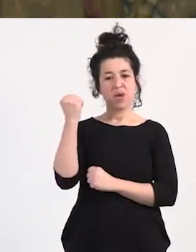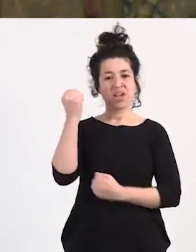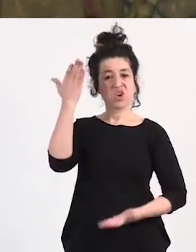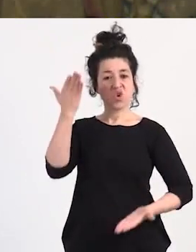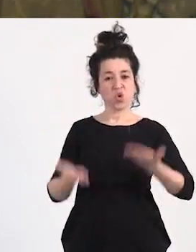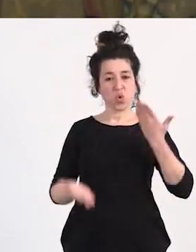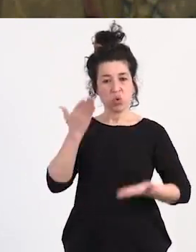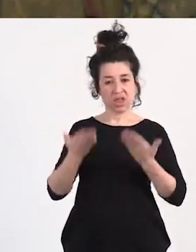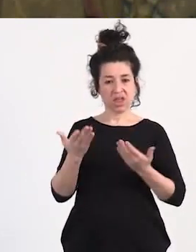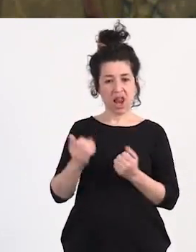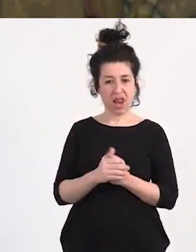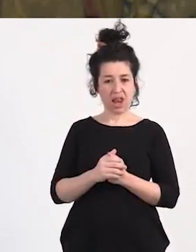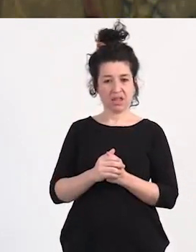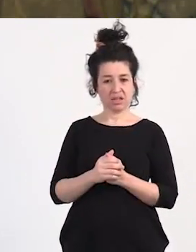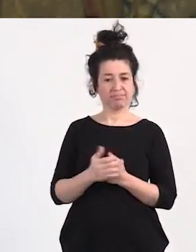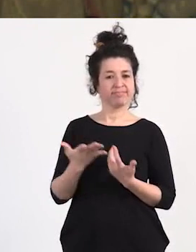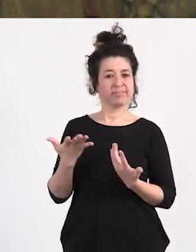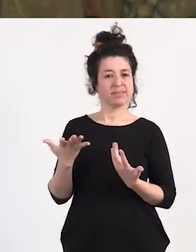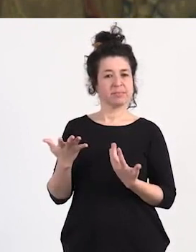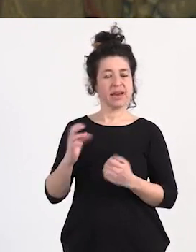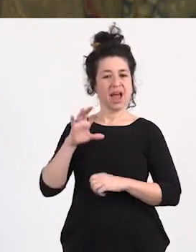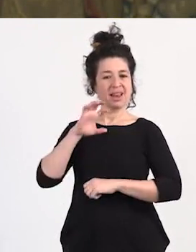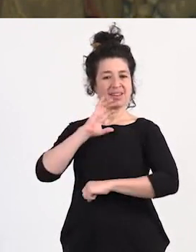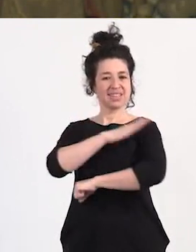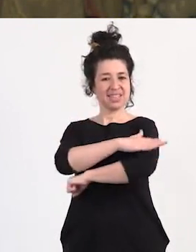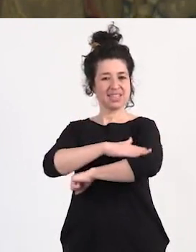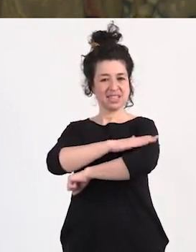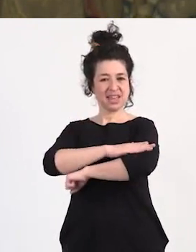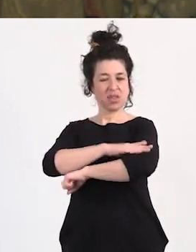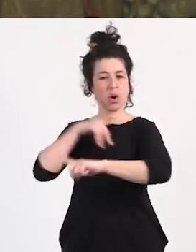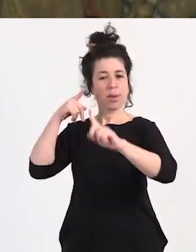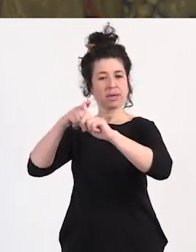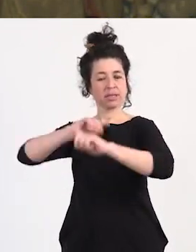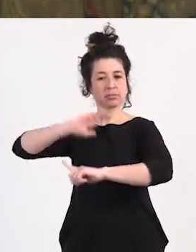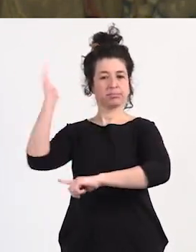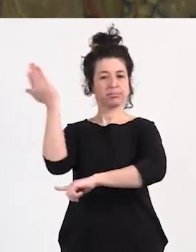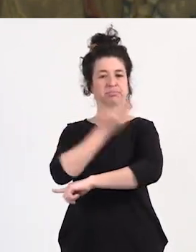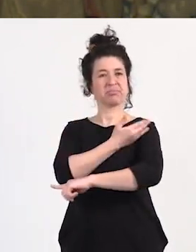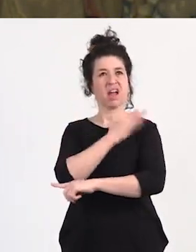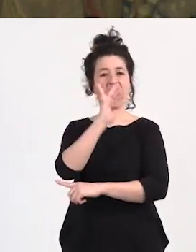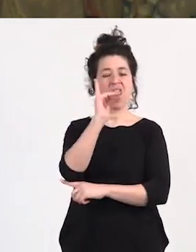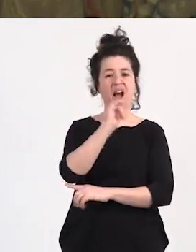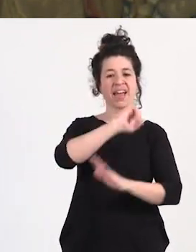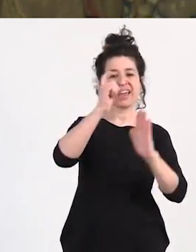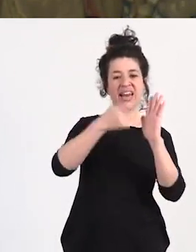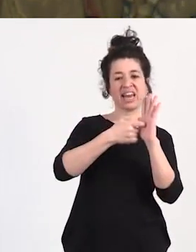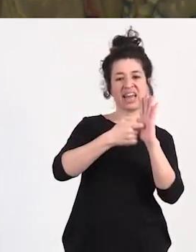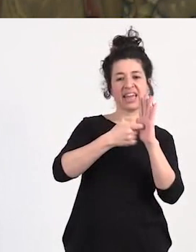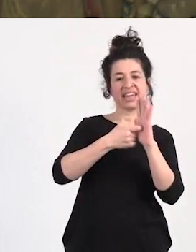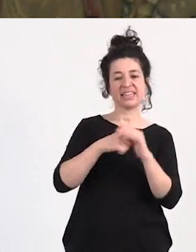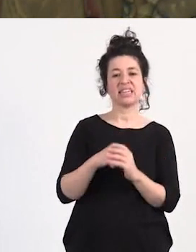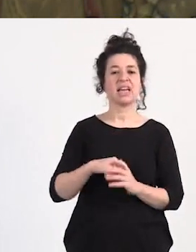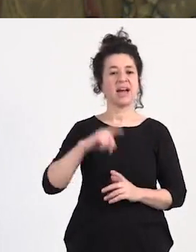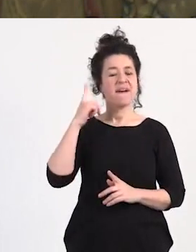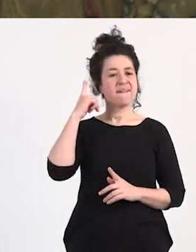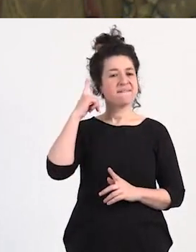para que nos castigue existen leyes está la famosa ley sueca